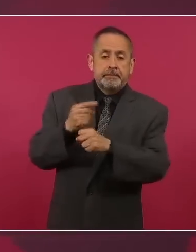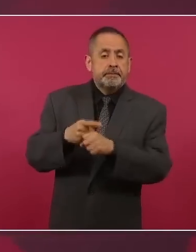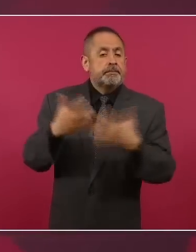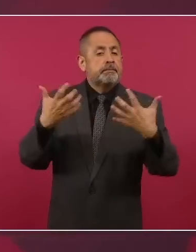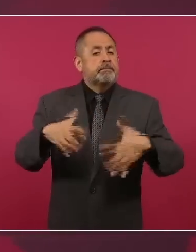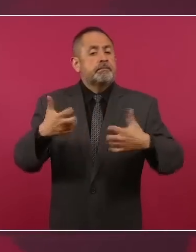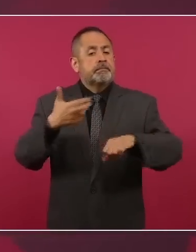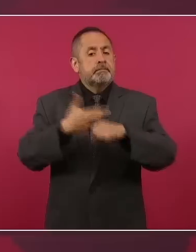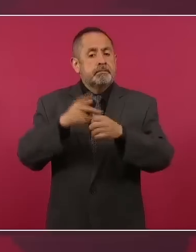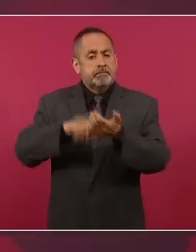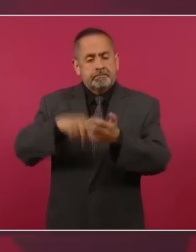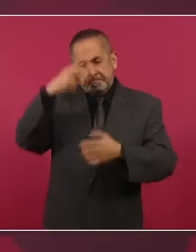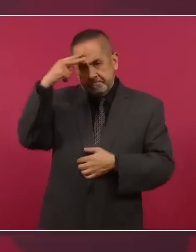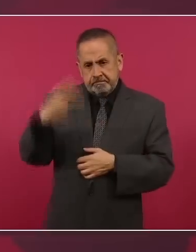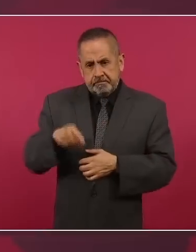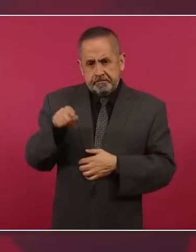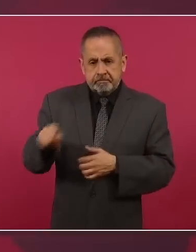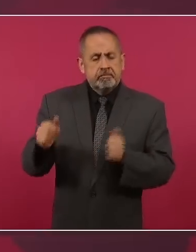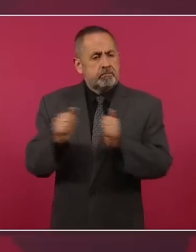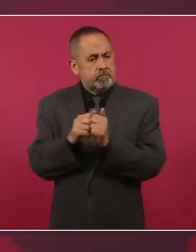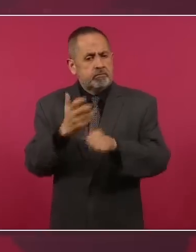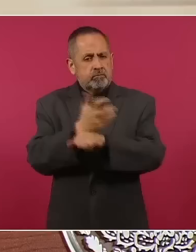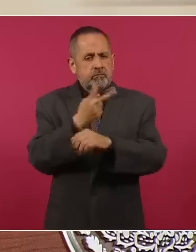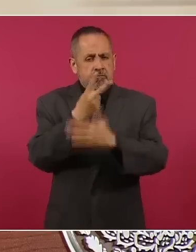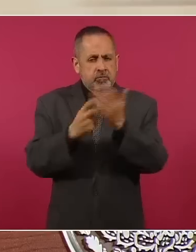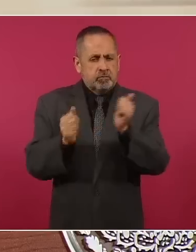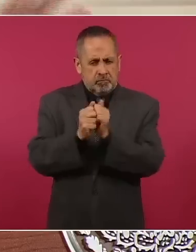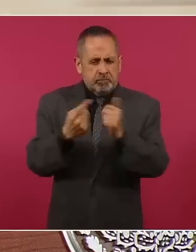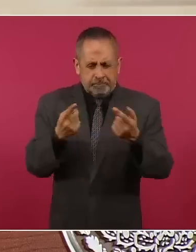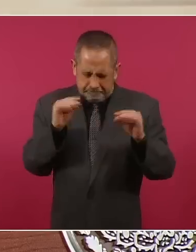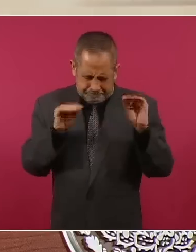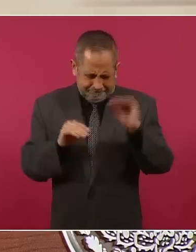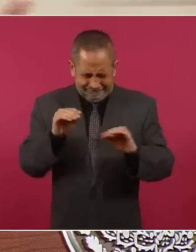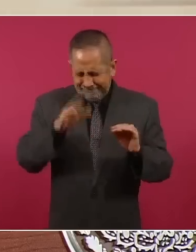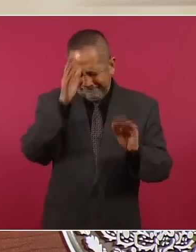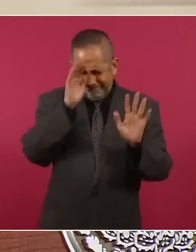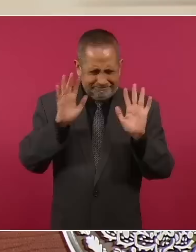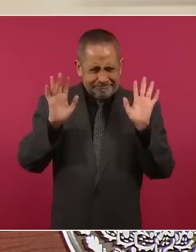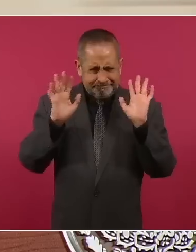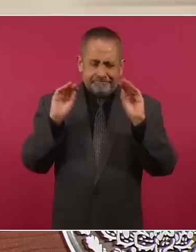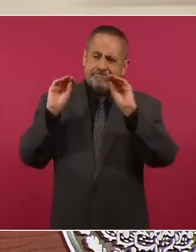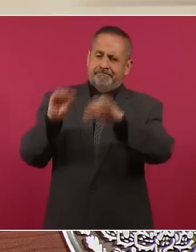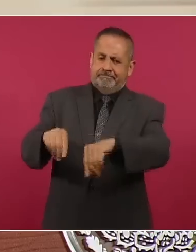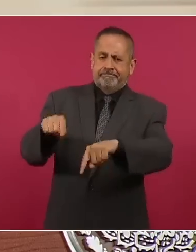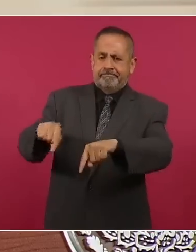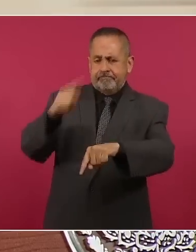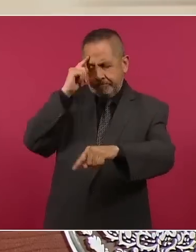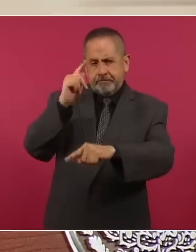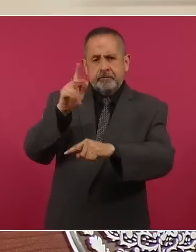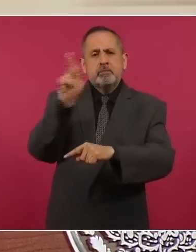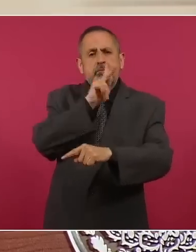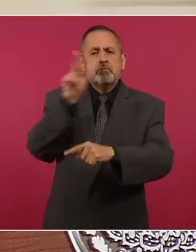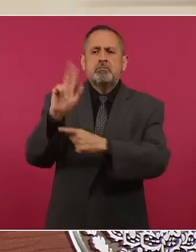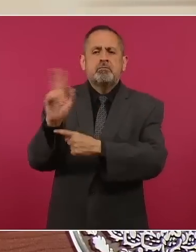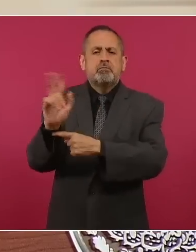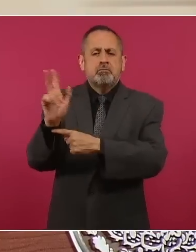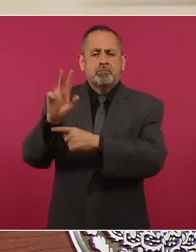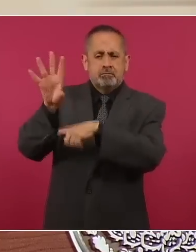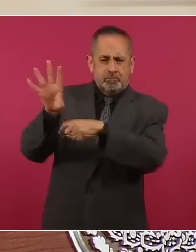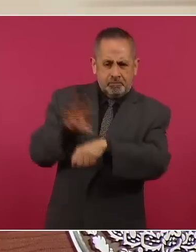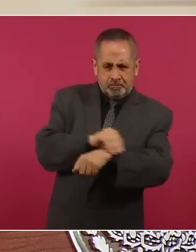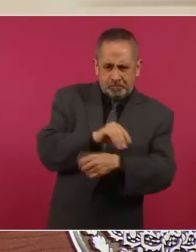mexicanas y estadounidenses. Entonces, ese es el acuerdo que tenemos inicial. Entonces,